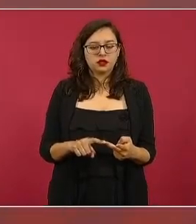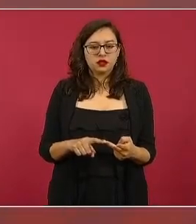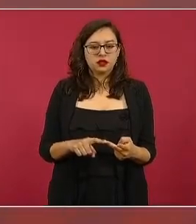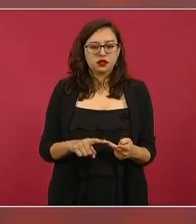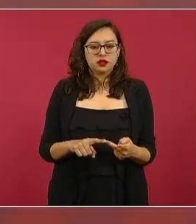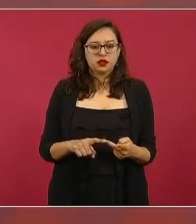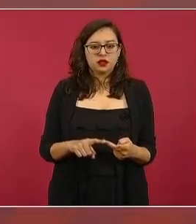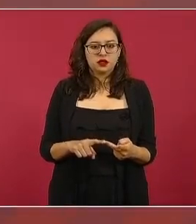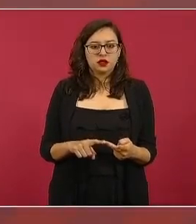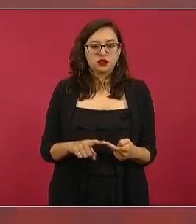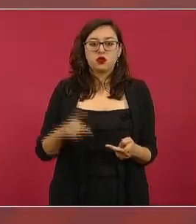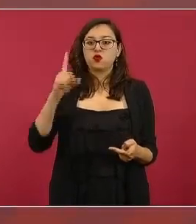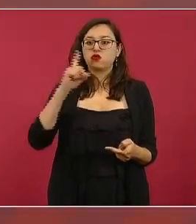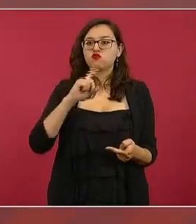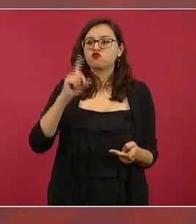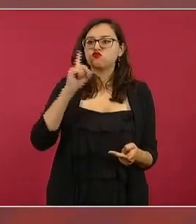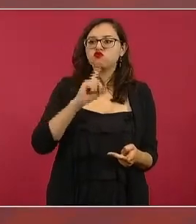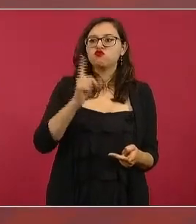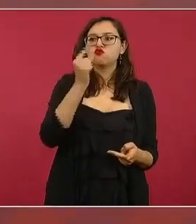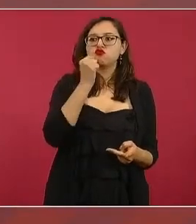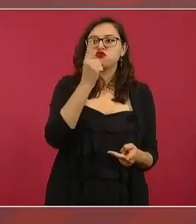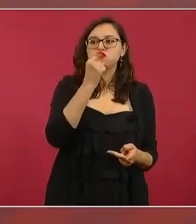encargadas de la seguridad